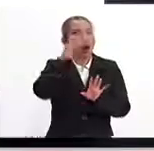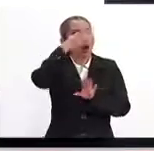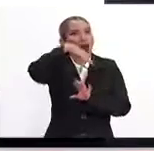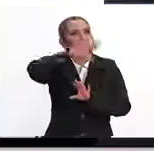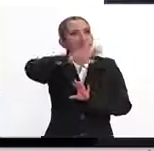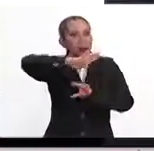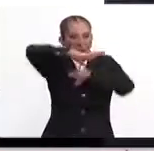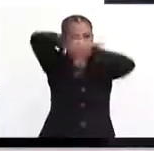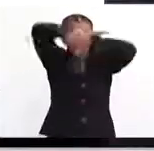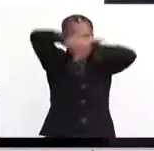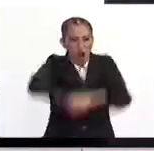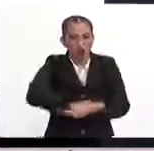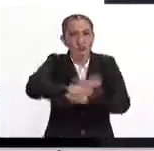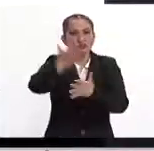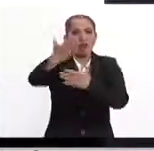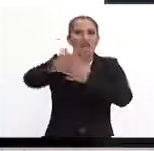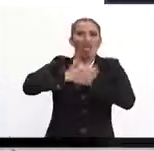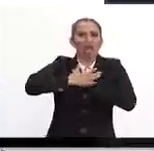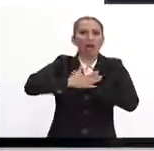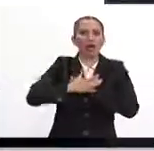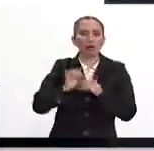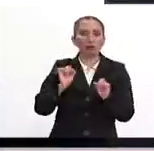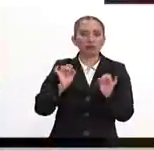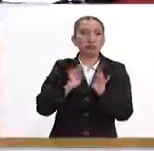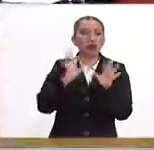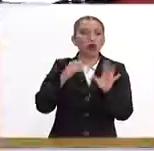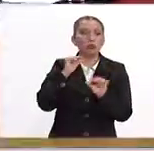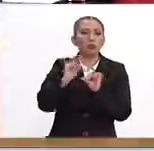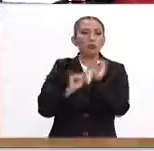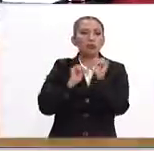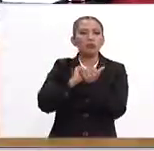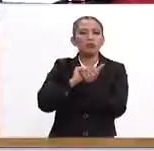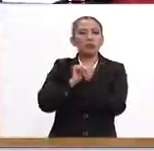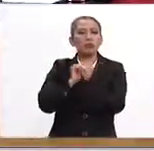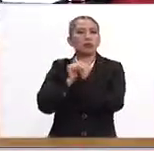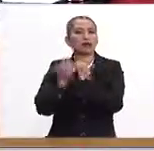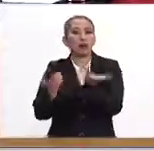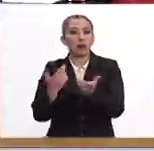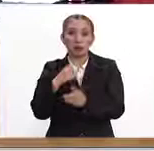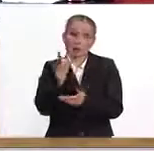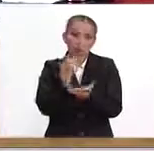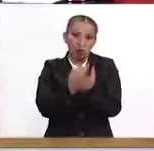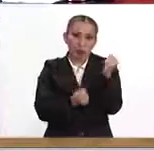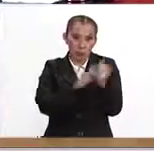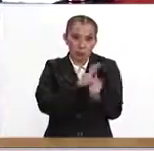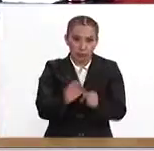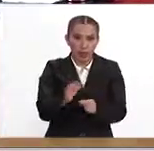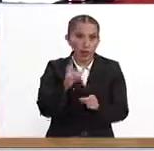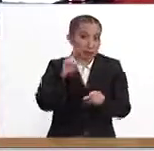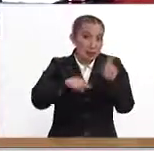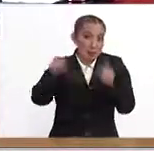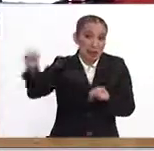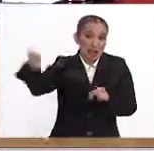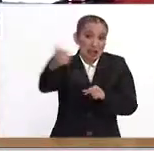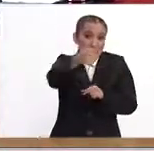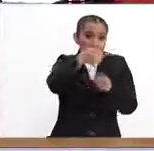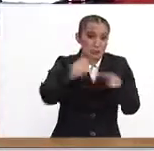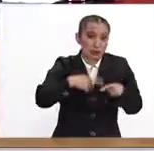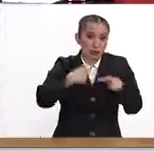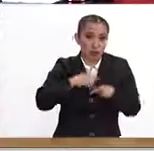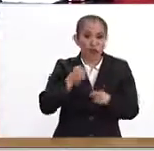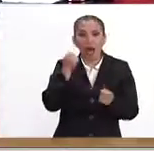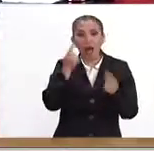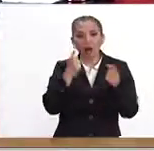tuvieran encima... ¿Y es de repente o es progresivo? Puede ser ambos, ahí sí depende de las